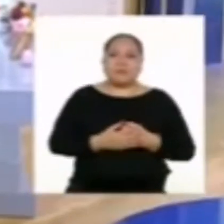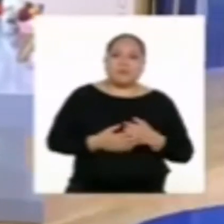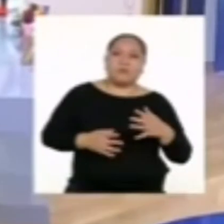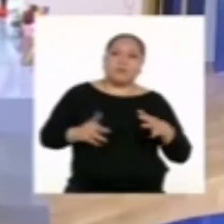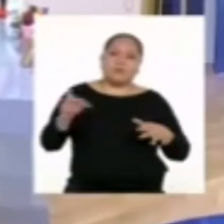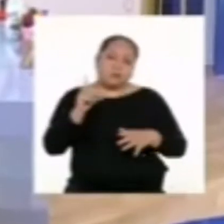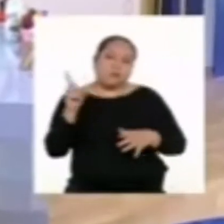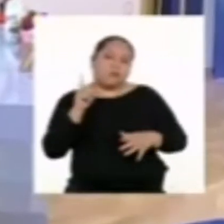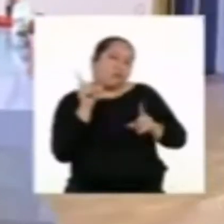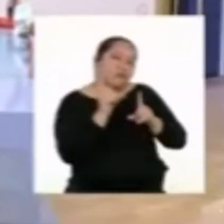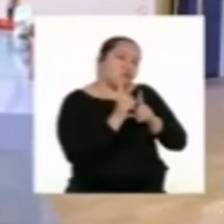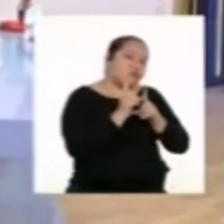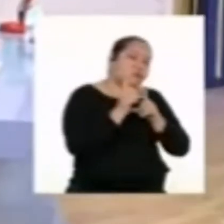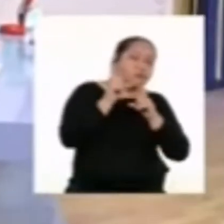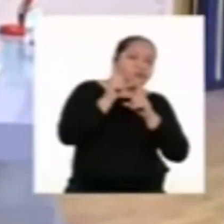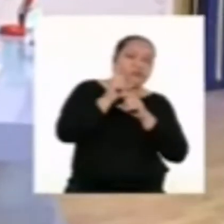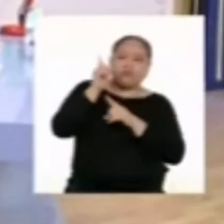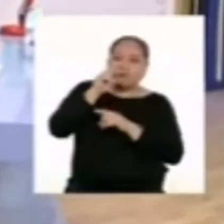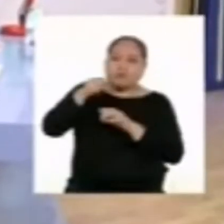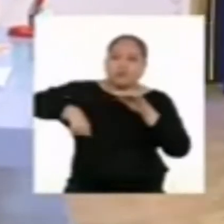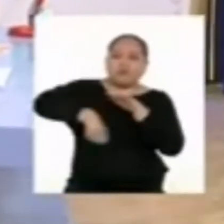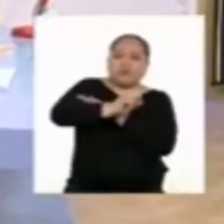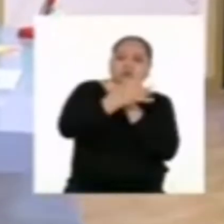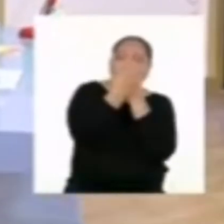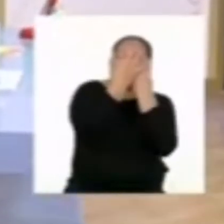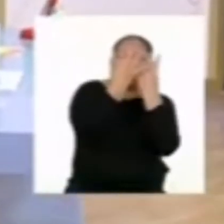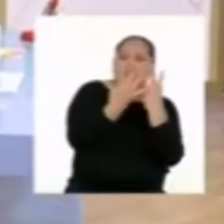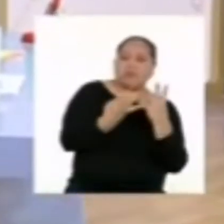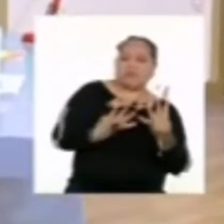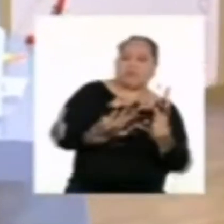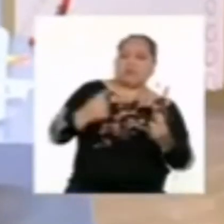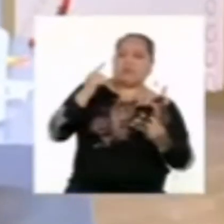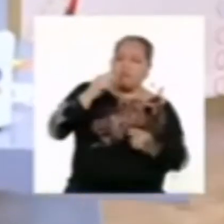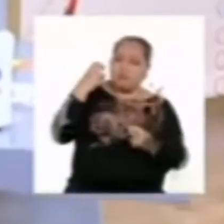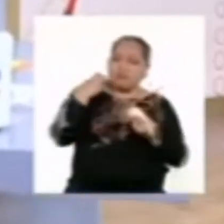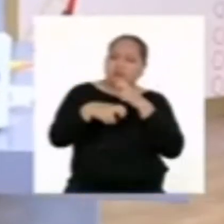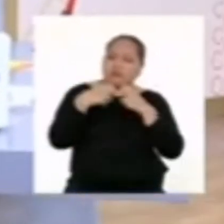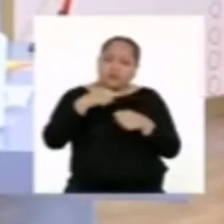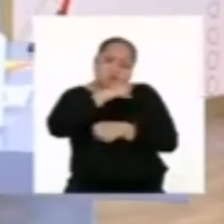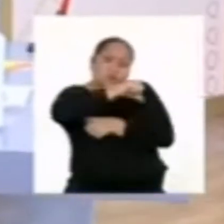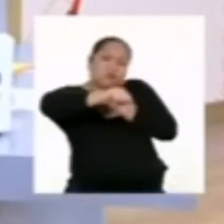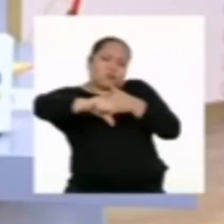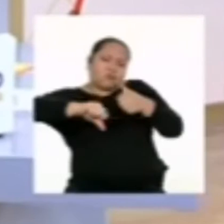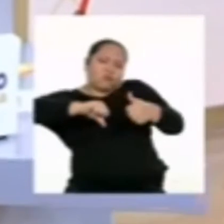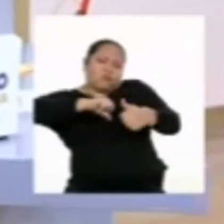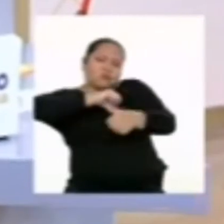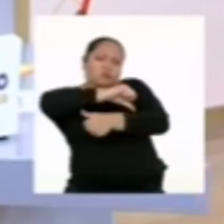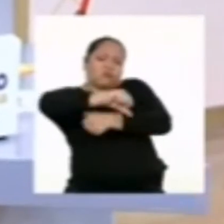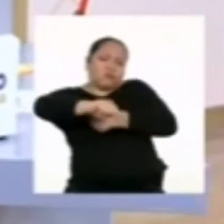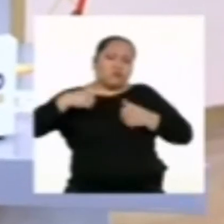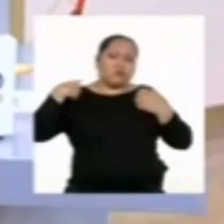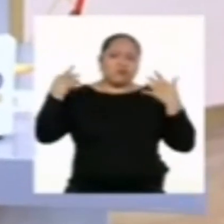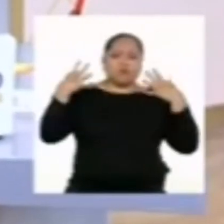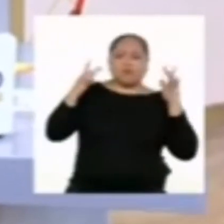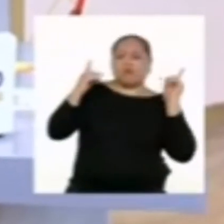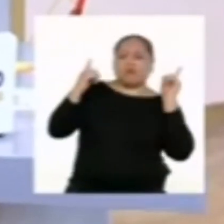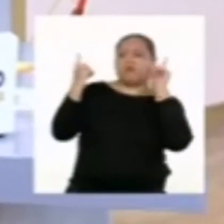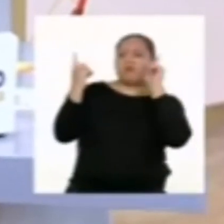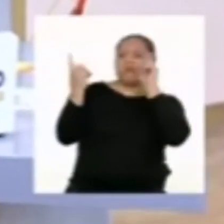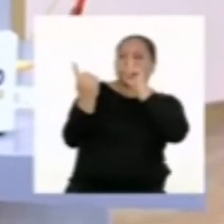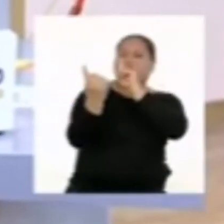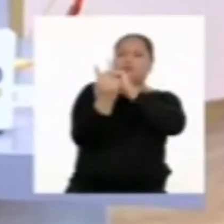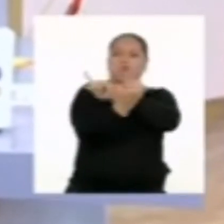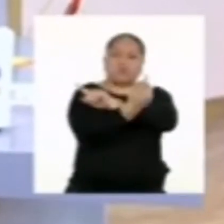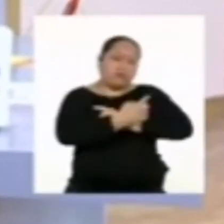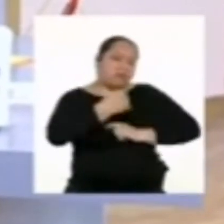El lunes de lenteja, sin patear la reja. Un problema de convivencia. Lo cambiamos con